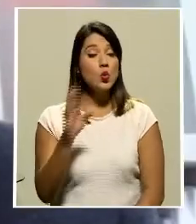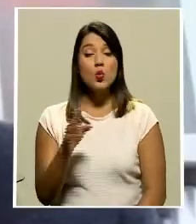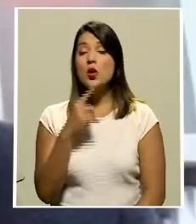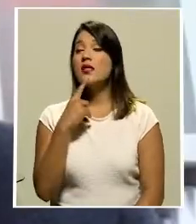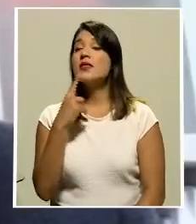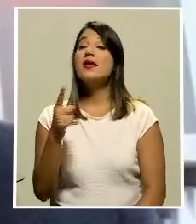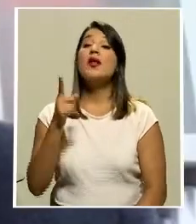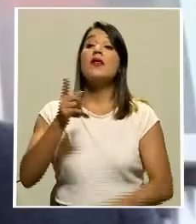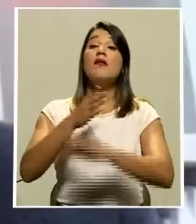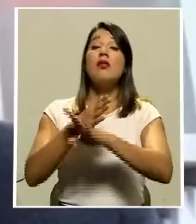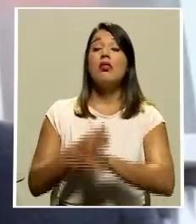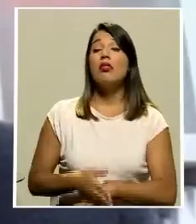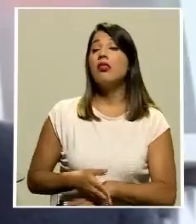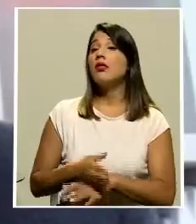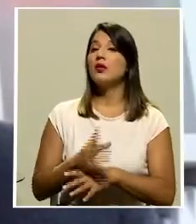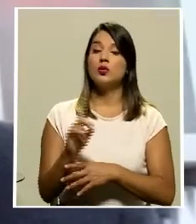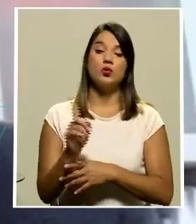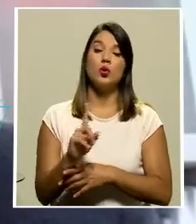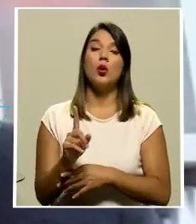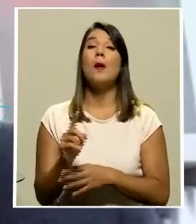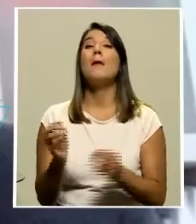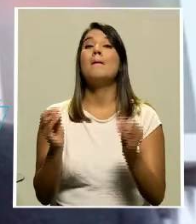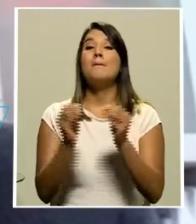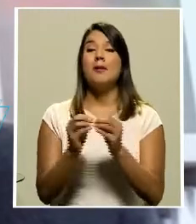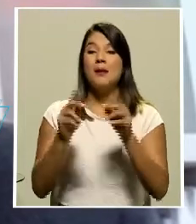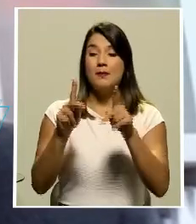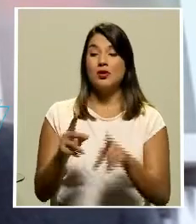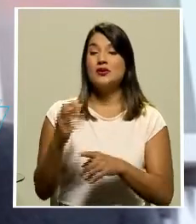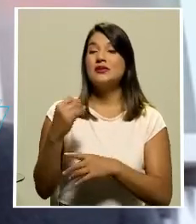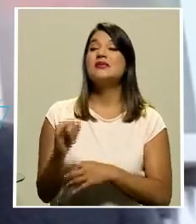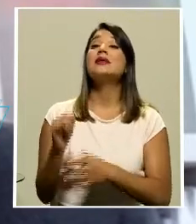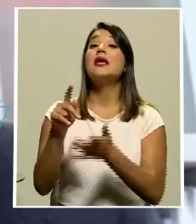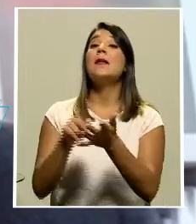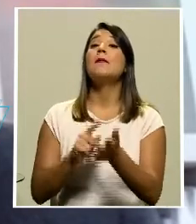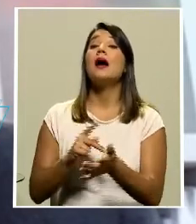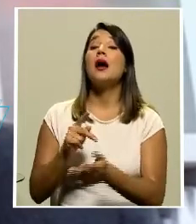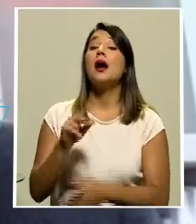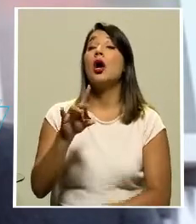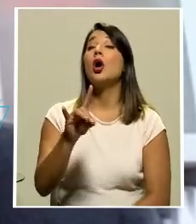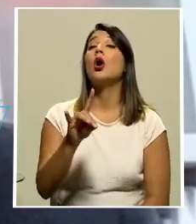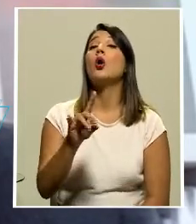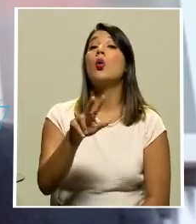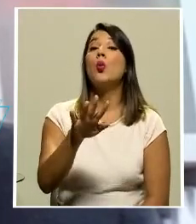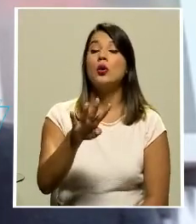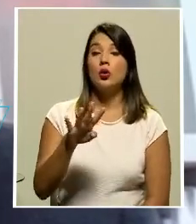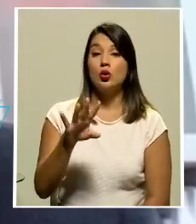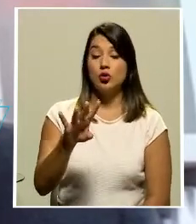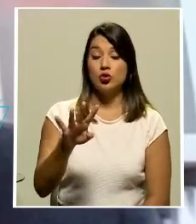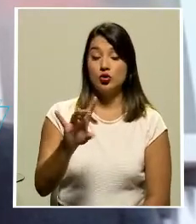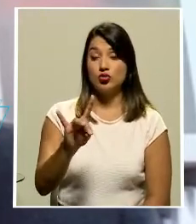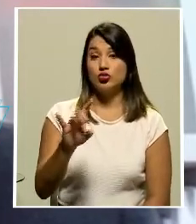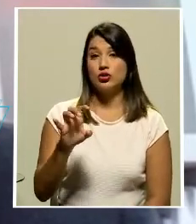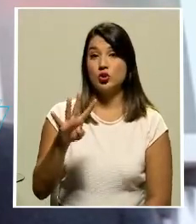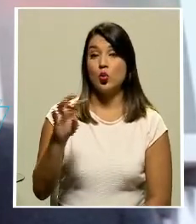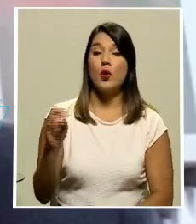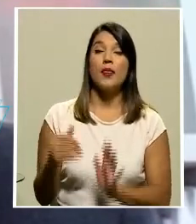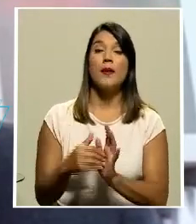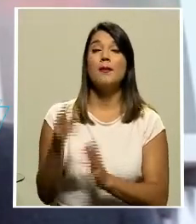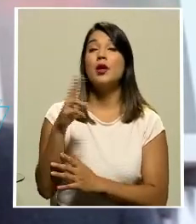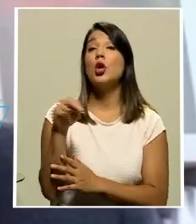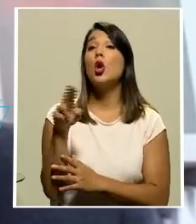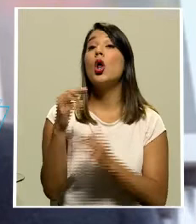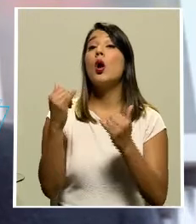mínima impositiva en el caso de los asalariados de 840 mil colones a 680